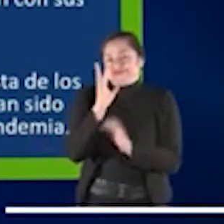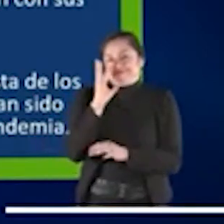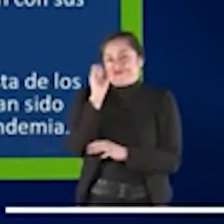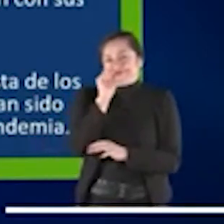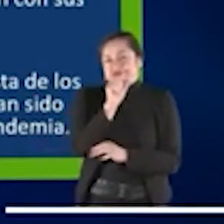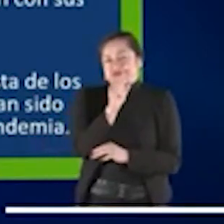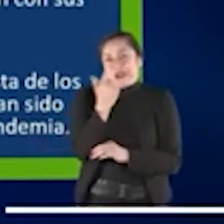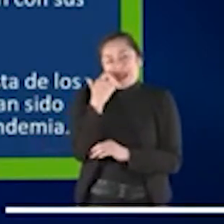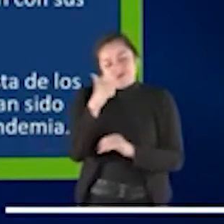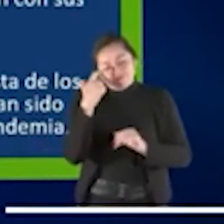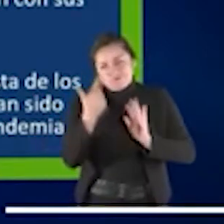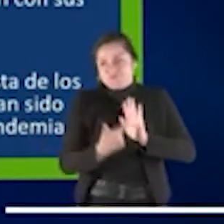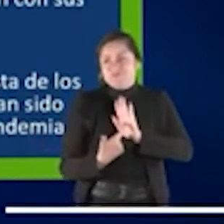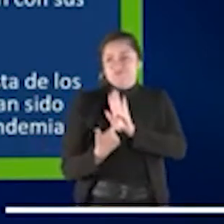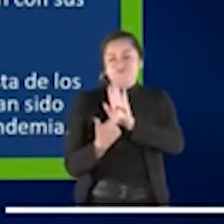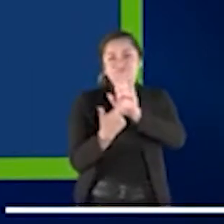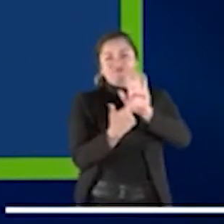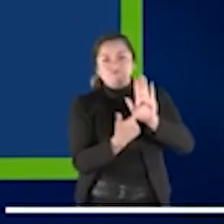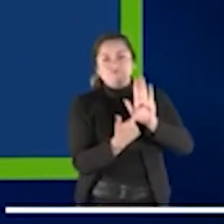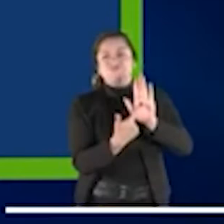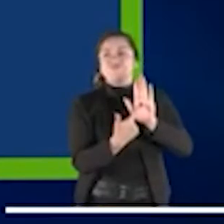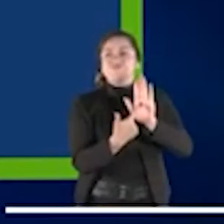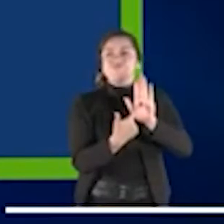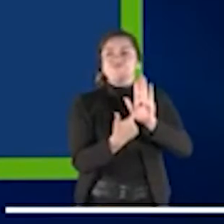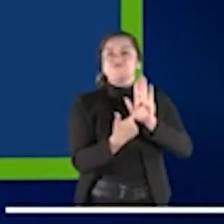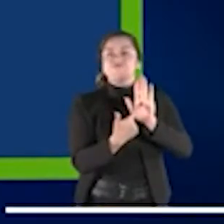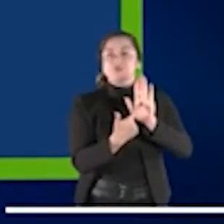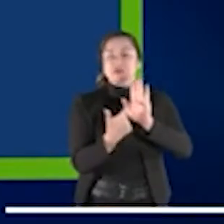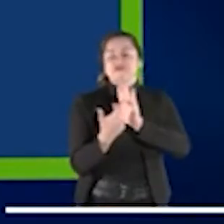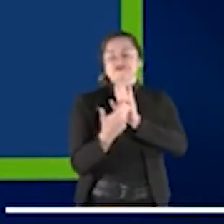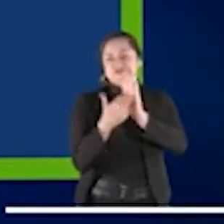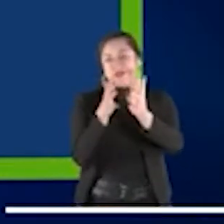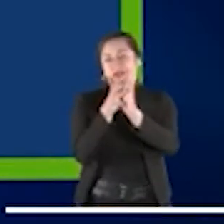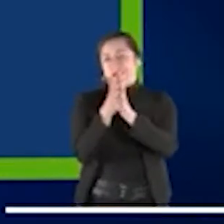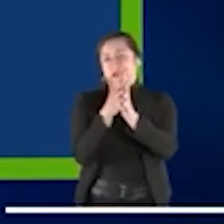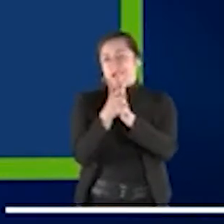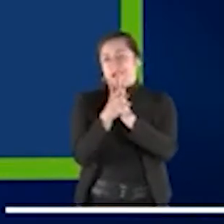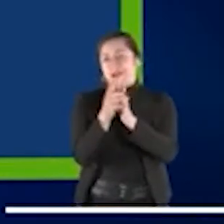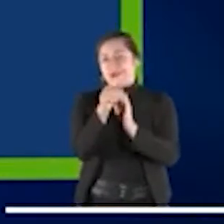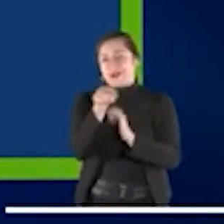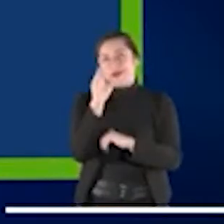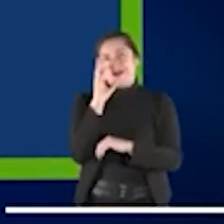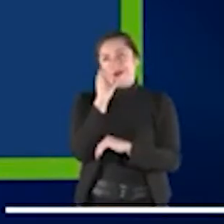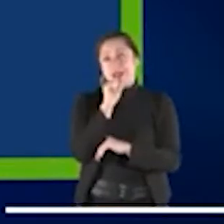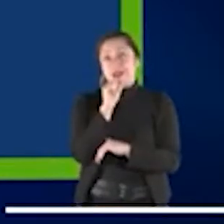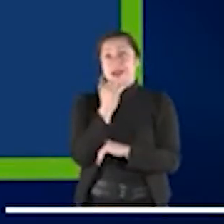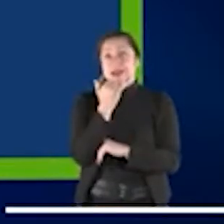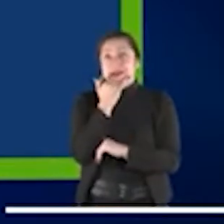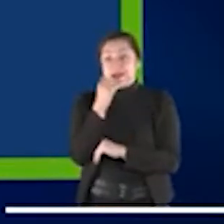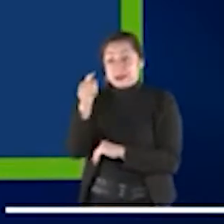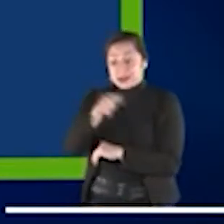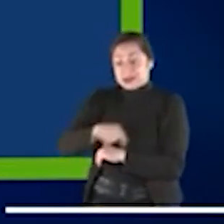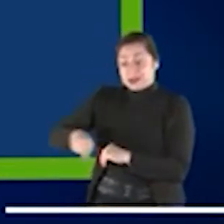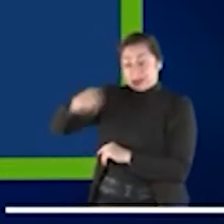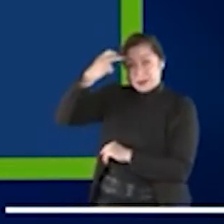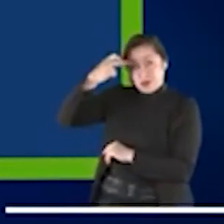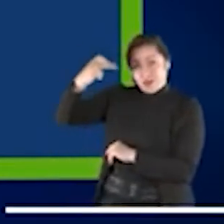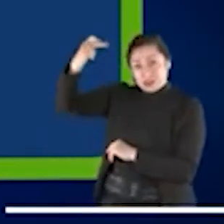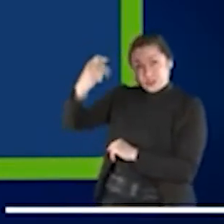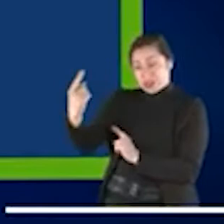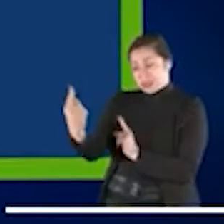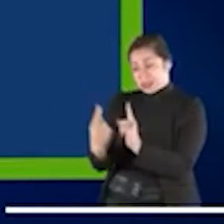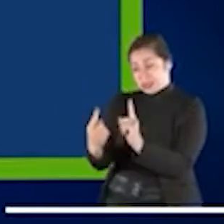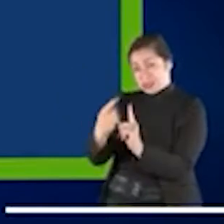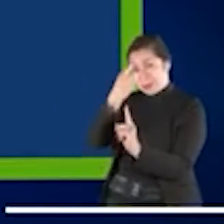vosotros esta tercera parte un poco y cómo estos tres tipos de profesionales